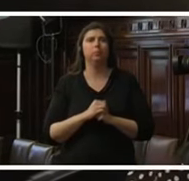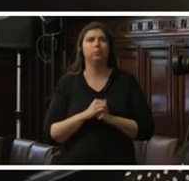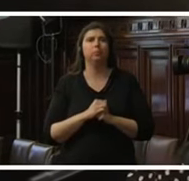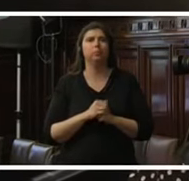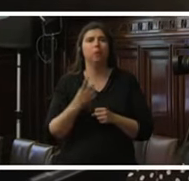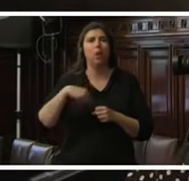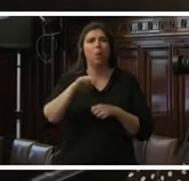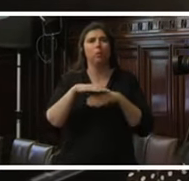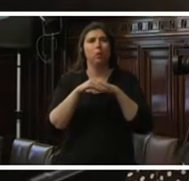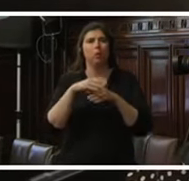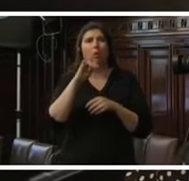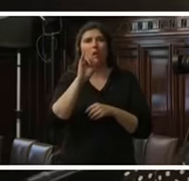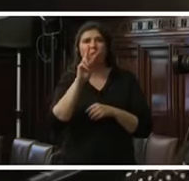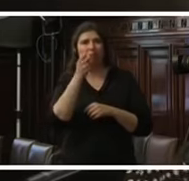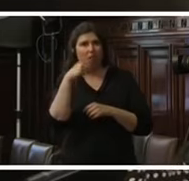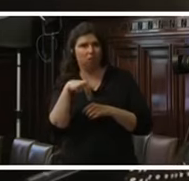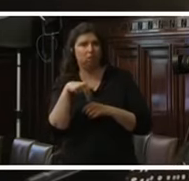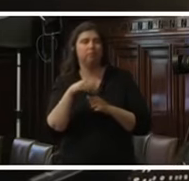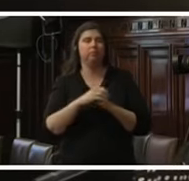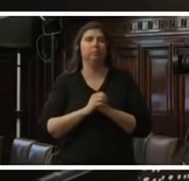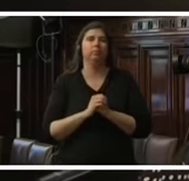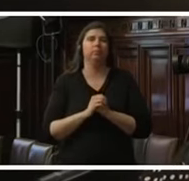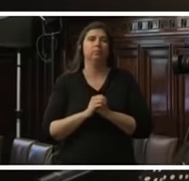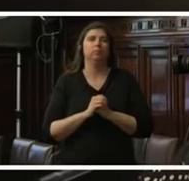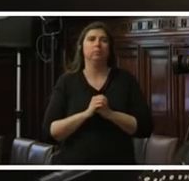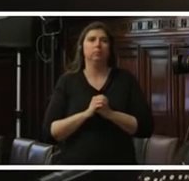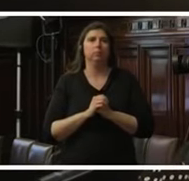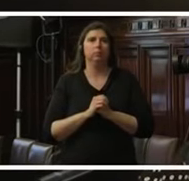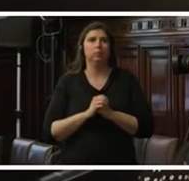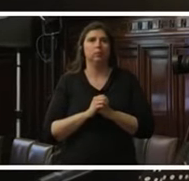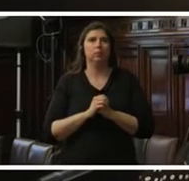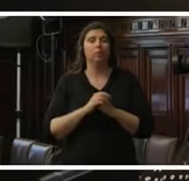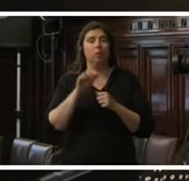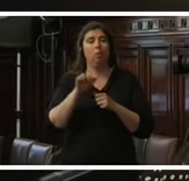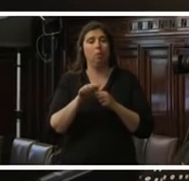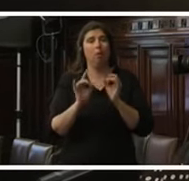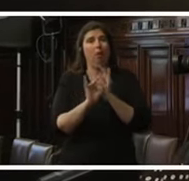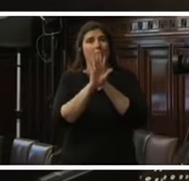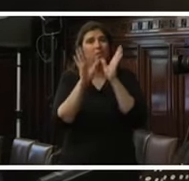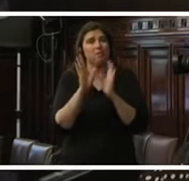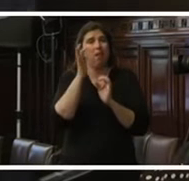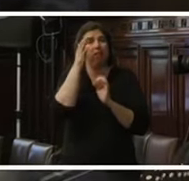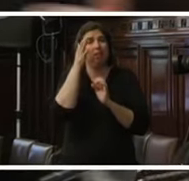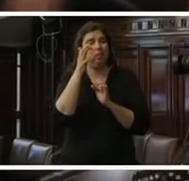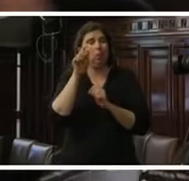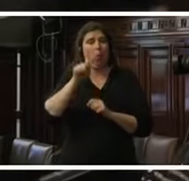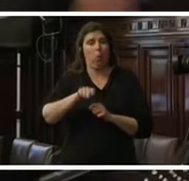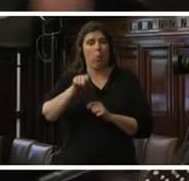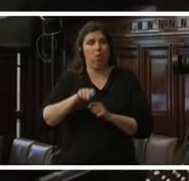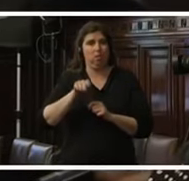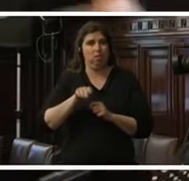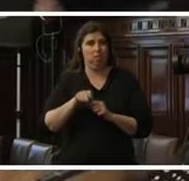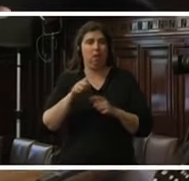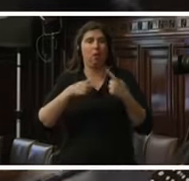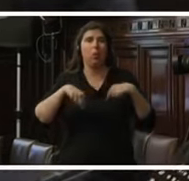por la naturaleza técnico jurídica de la materia es mejor que nuestros